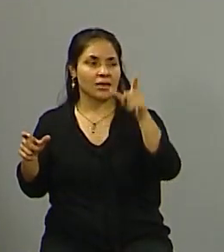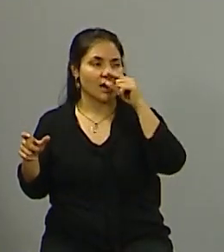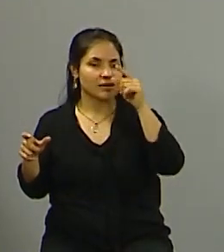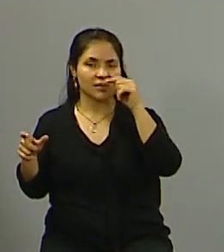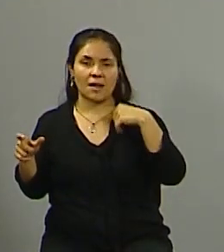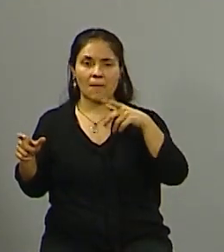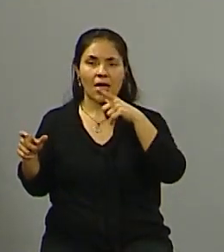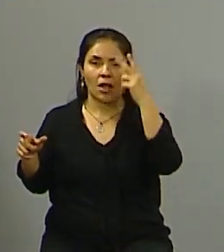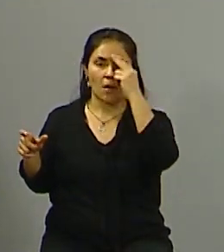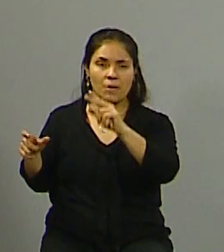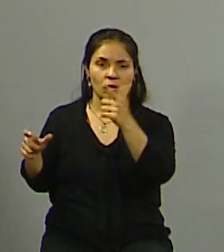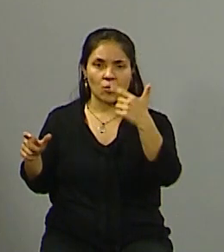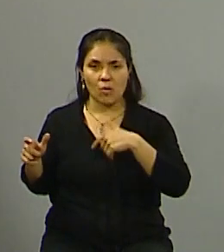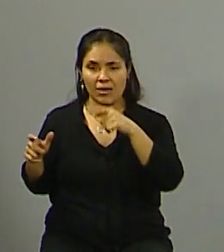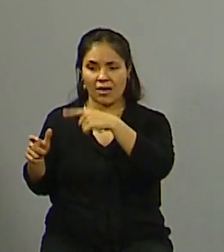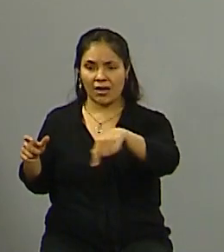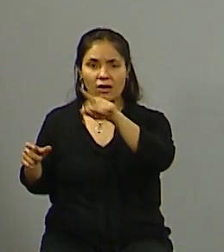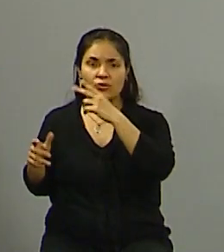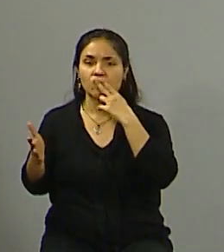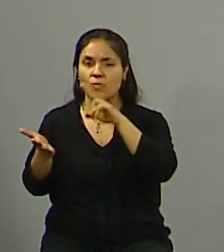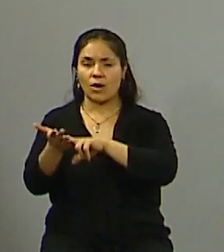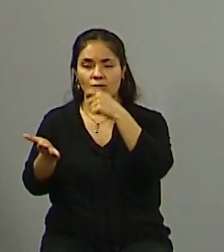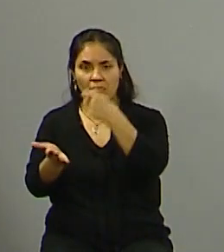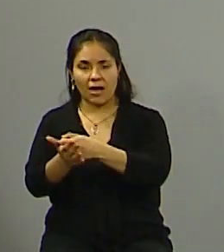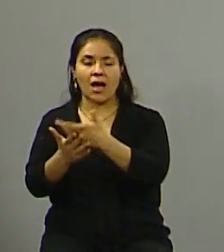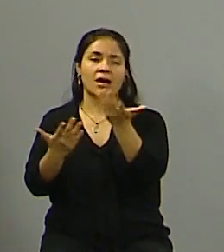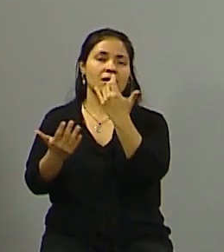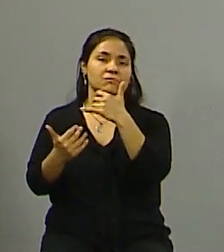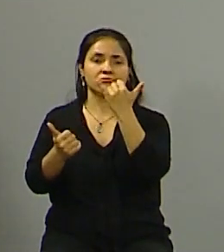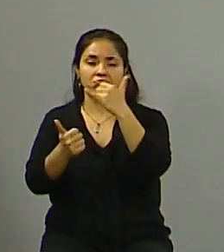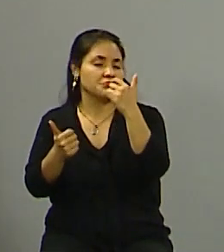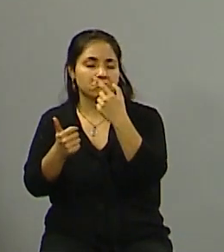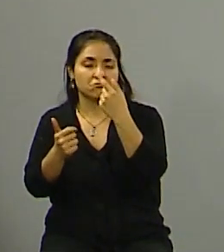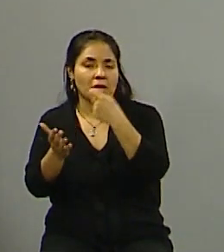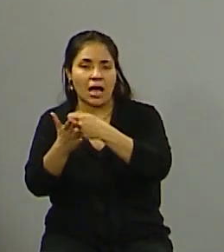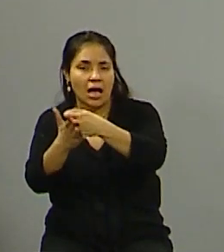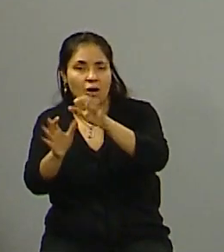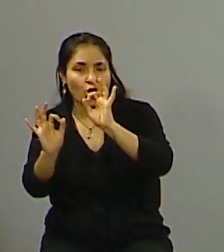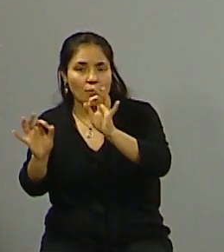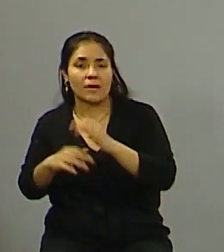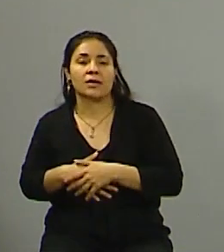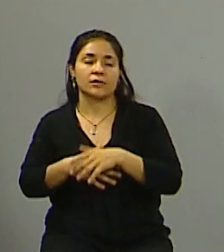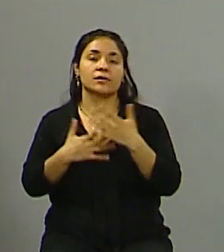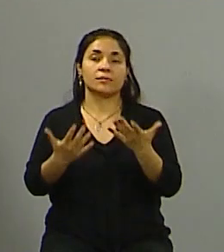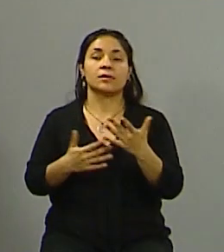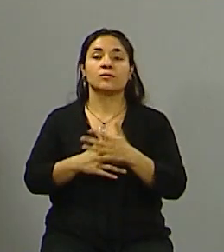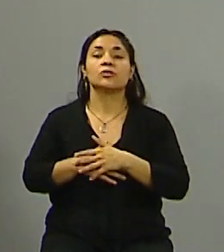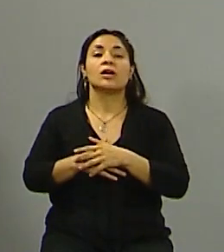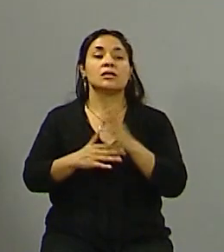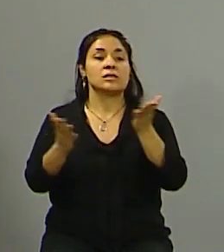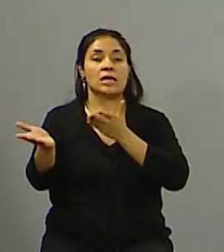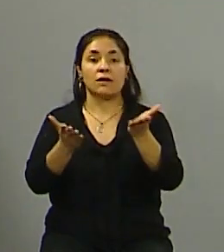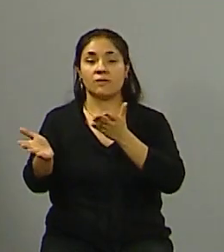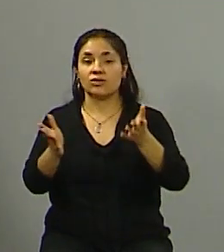sus tasas. Esto ya trasciende con la gestión misma, digamos, más allá que la gestión ha caído estrepitosamente en sus servicios.